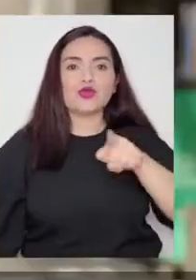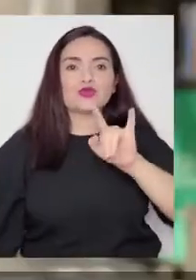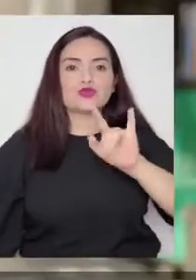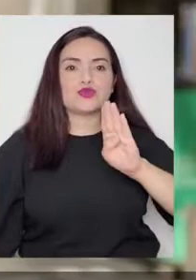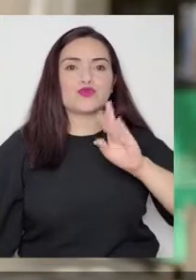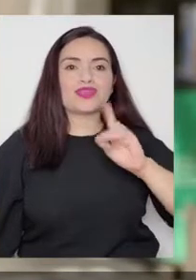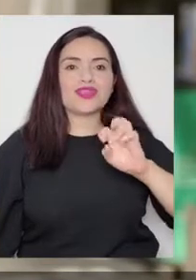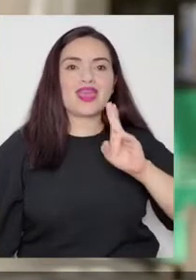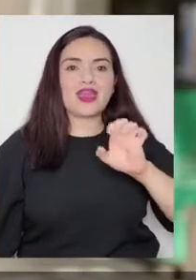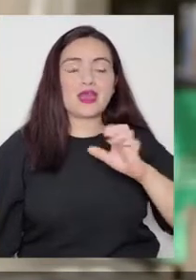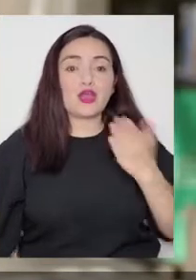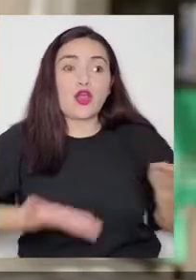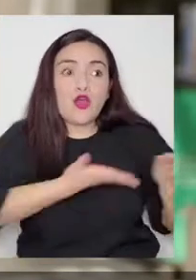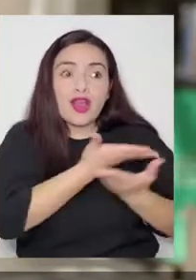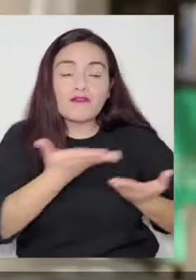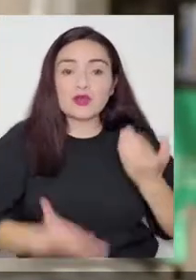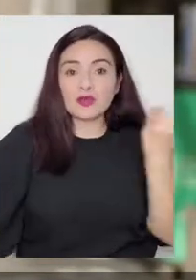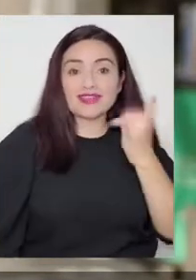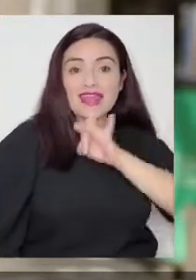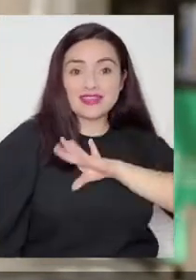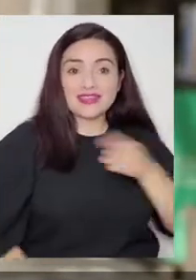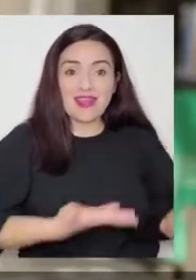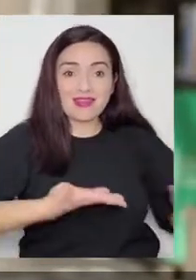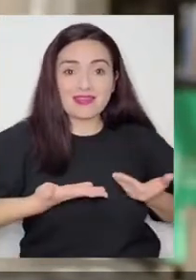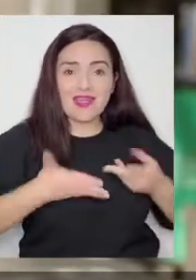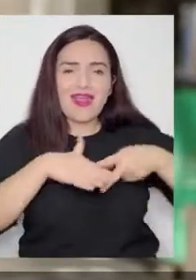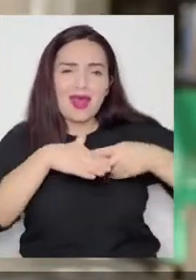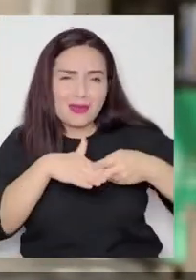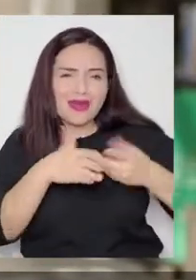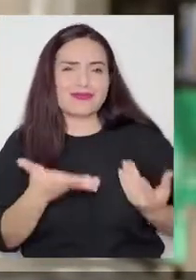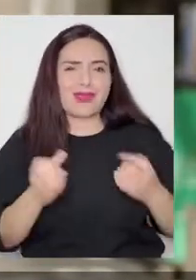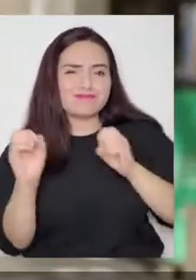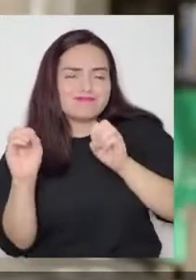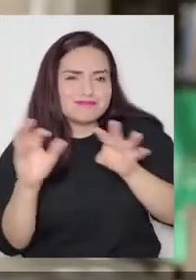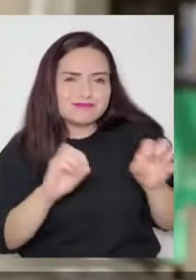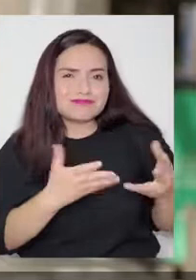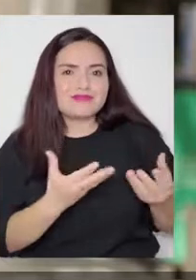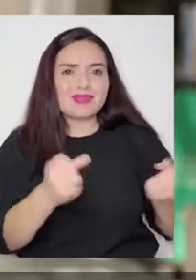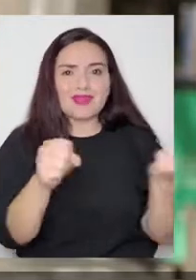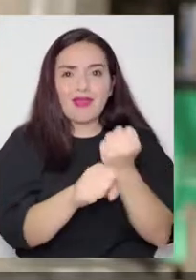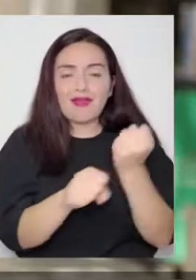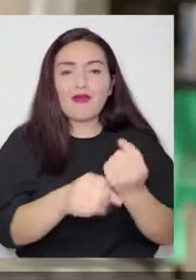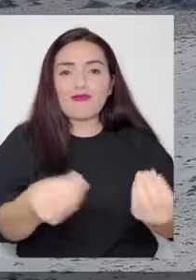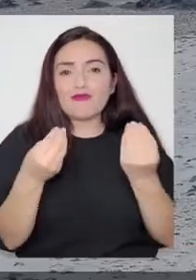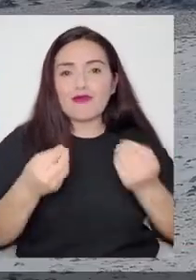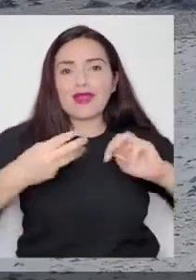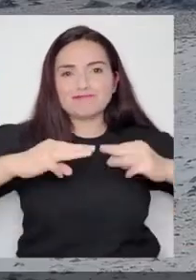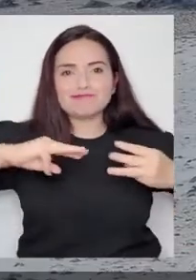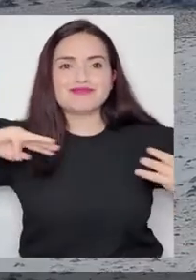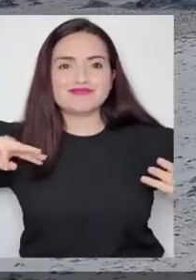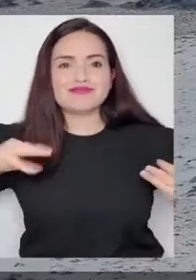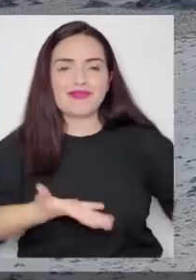Subdere, con la colaboración de la Universidad de Chile, que nos entrega herramientas para traspaso de competencias, desarrollar un trabajo con una buena